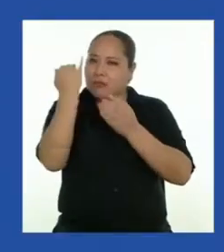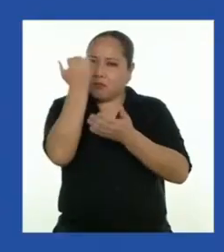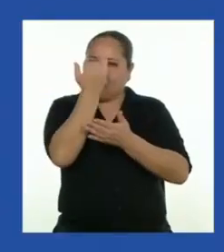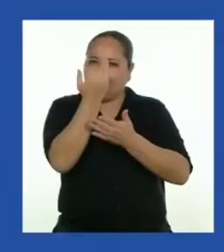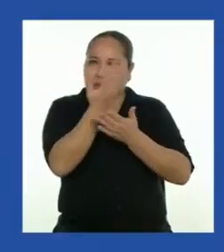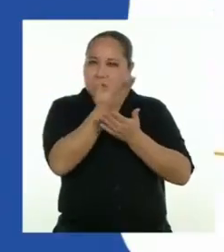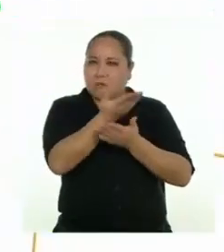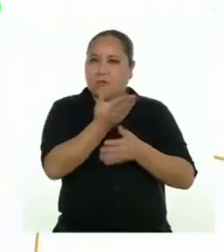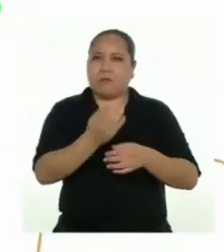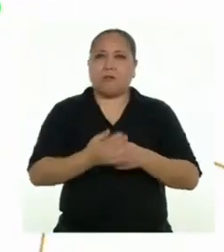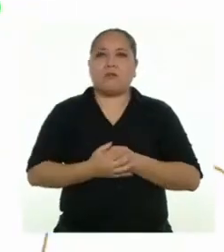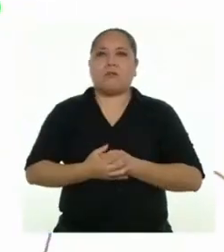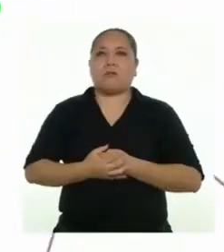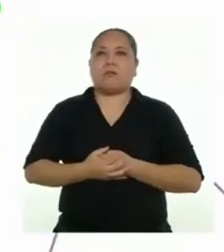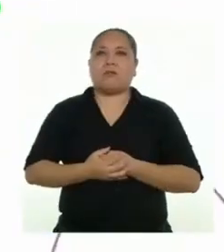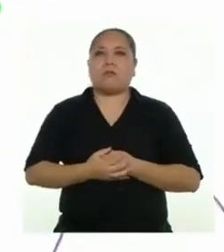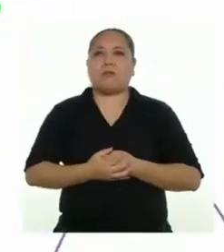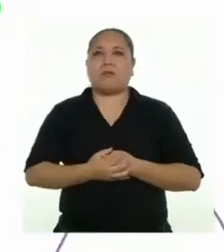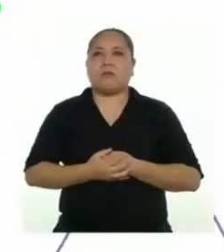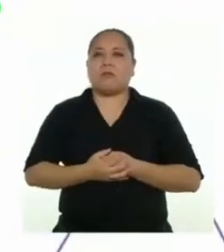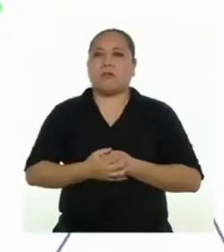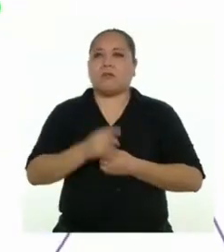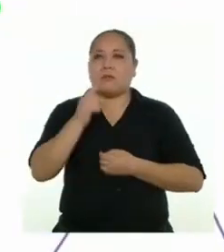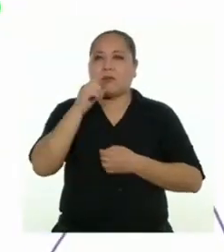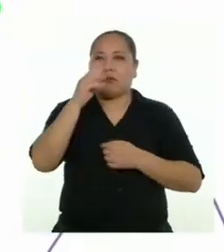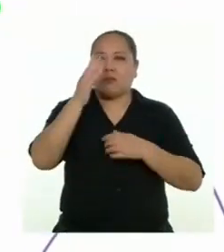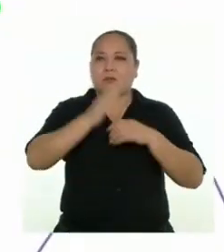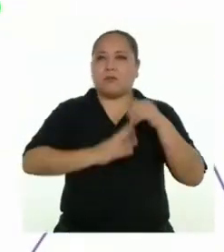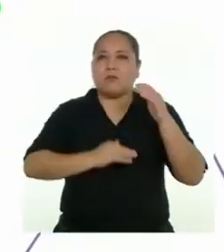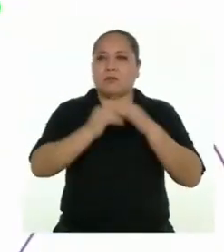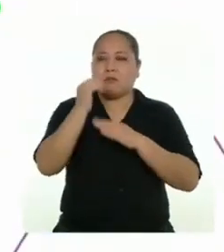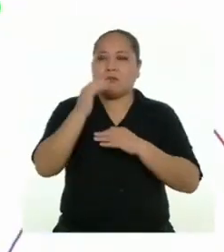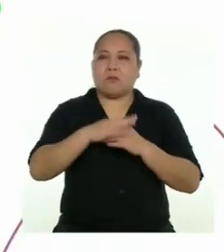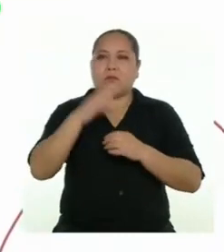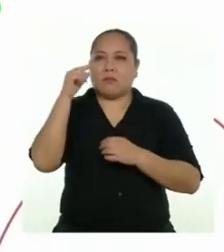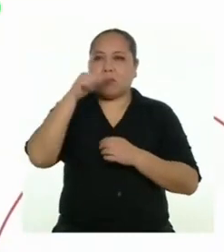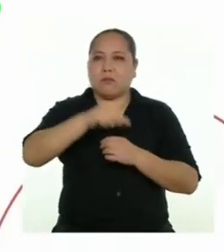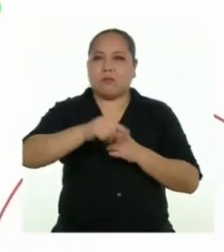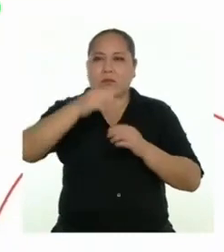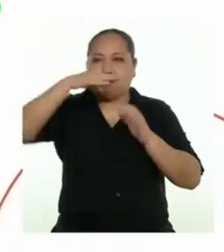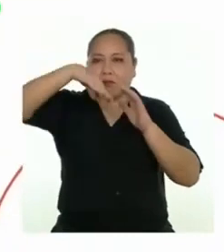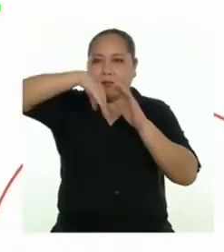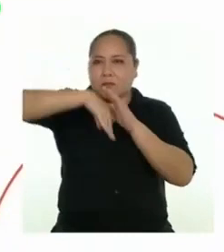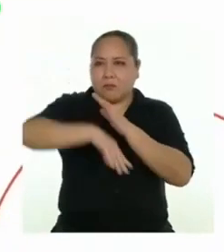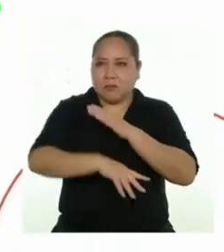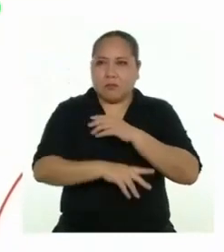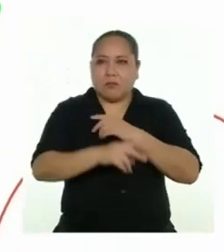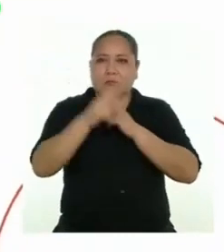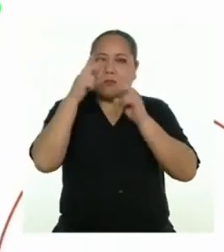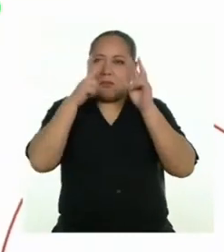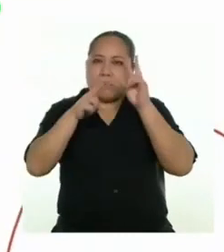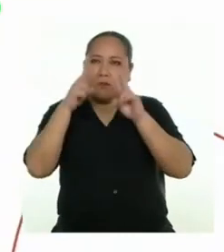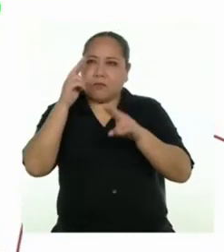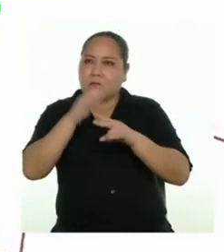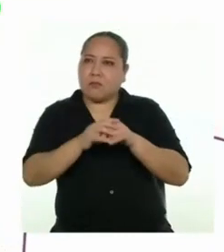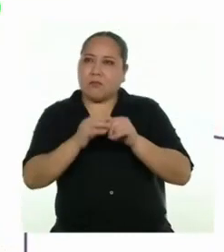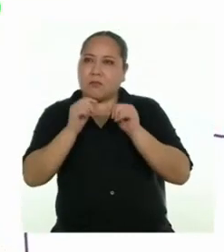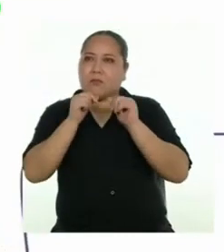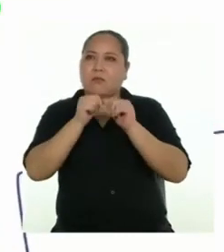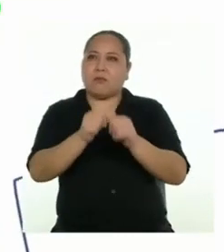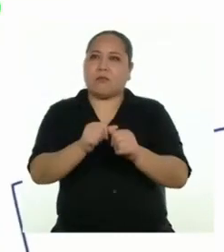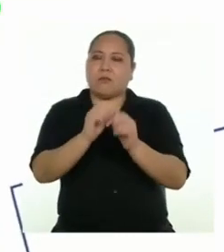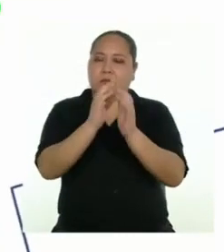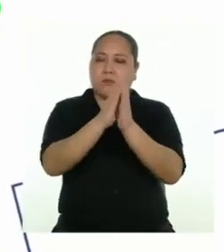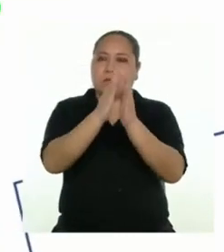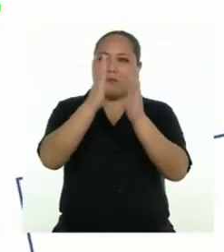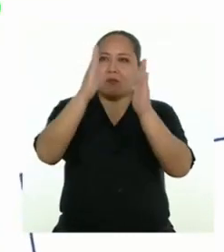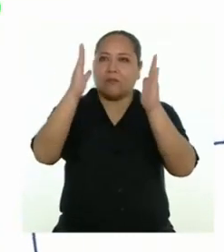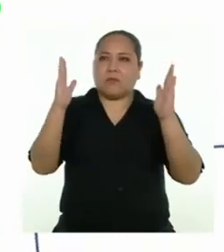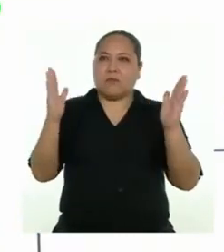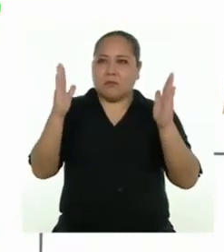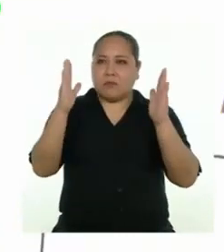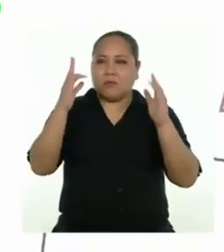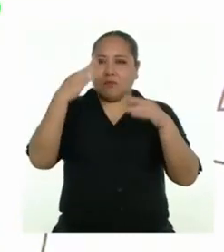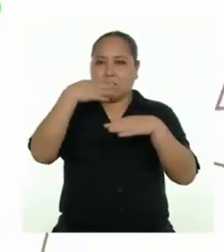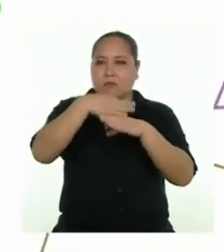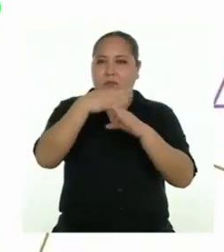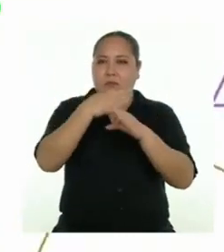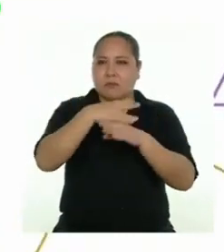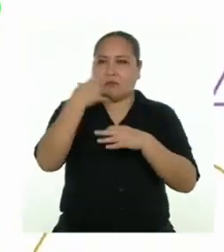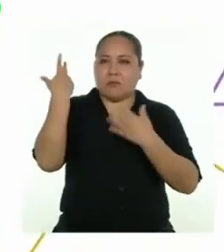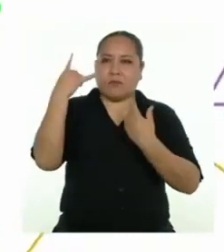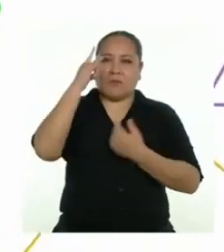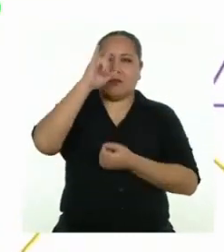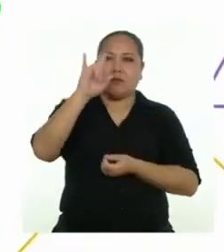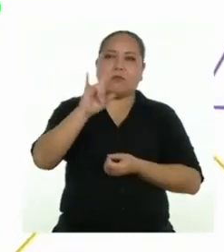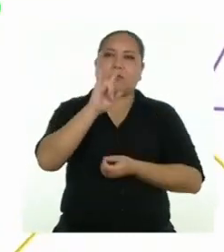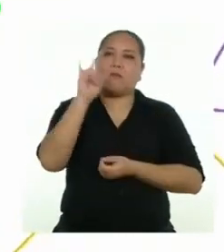elaborado. Si construimos estas zanjas, debemos en lo posible mantener las distancias y medidas que se vienen